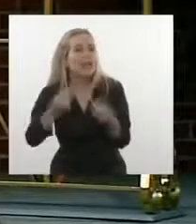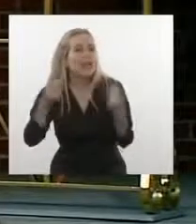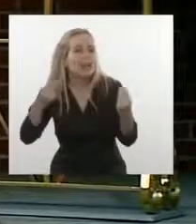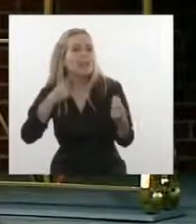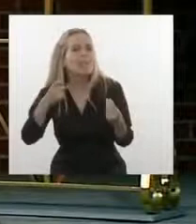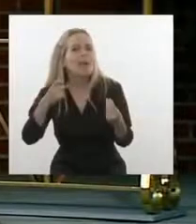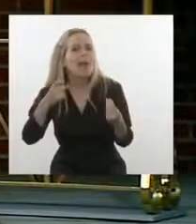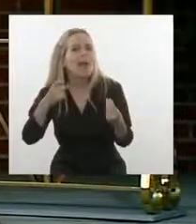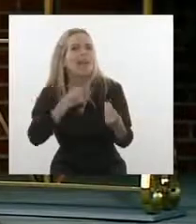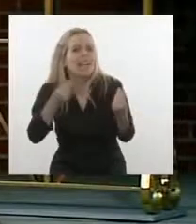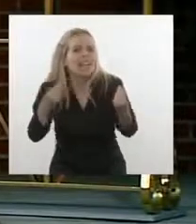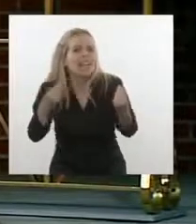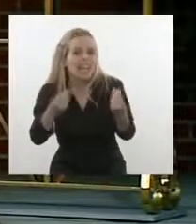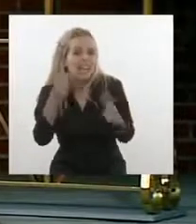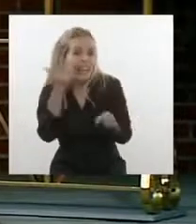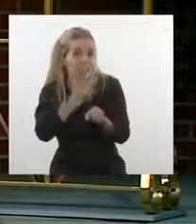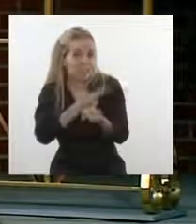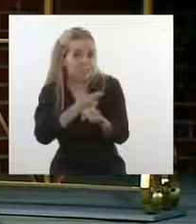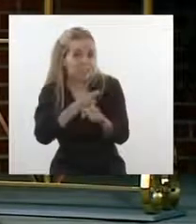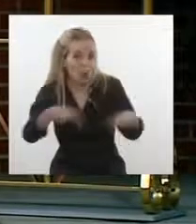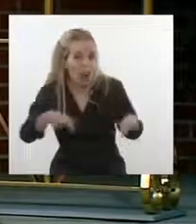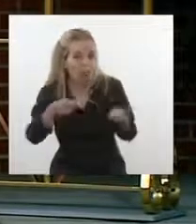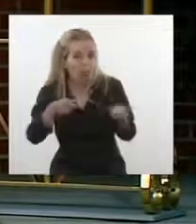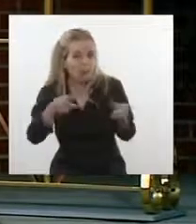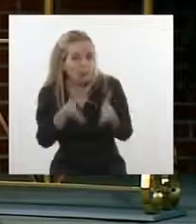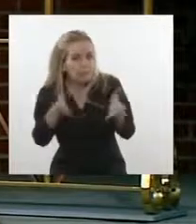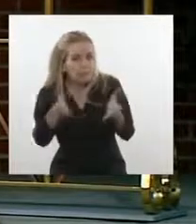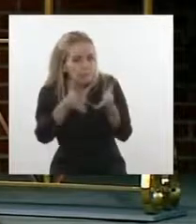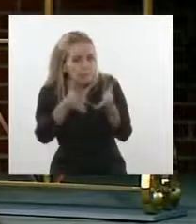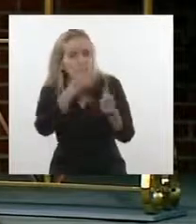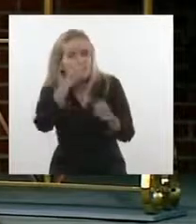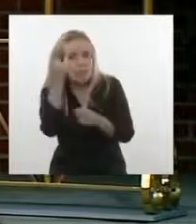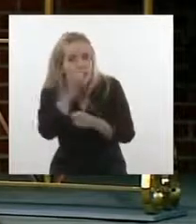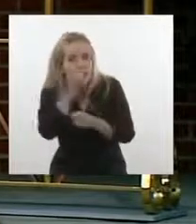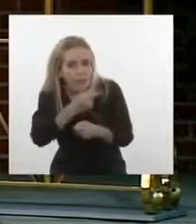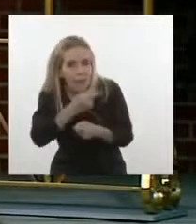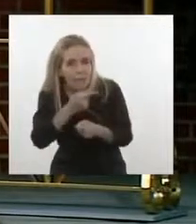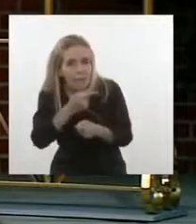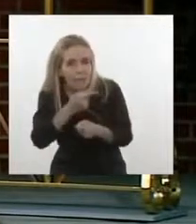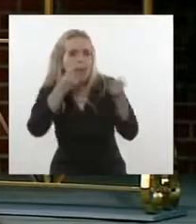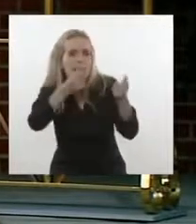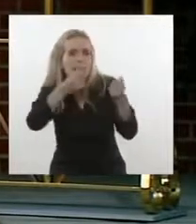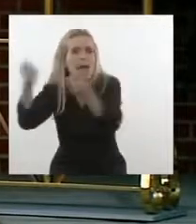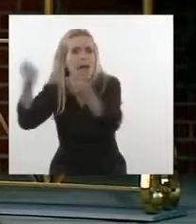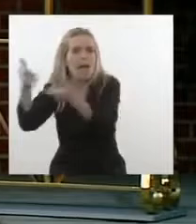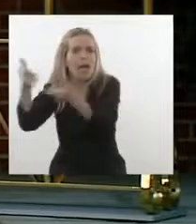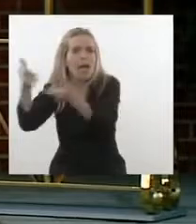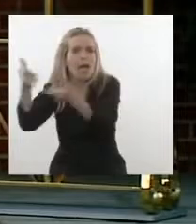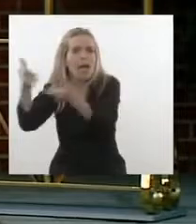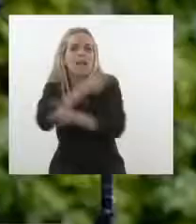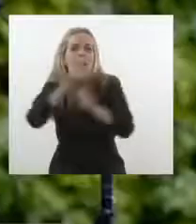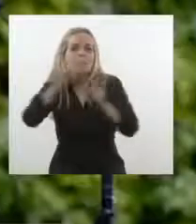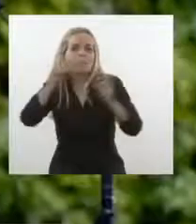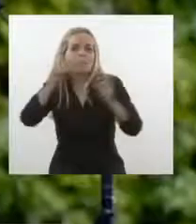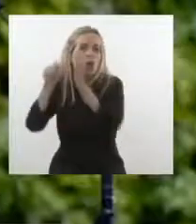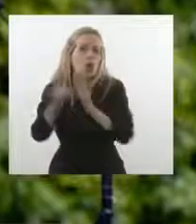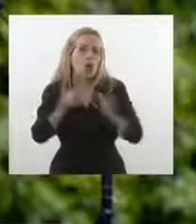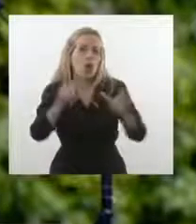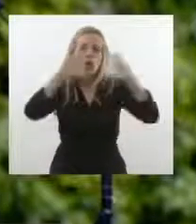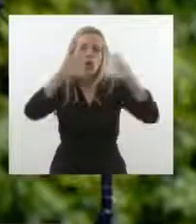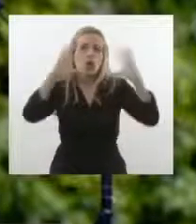impulsar y agilizar la distribución de las vacunas a todos los puntos del planeta. En definitiva, tenemos